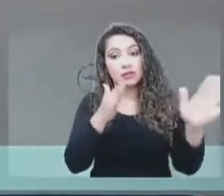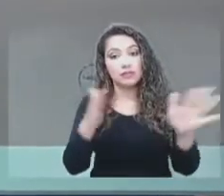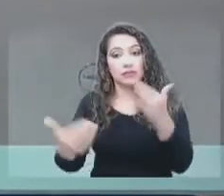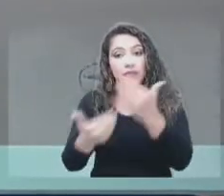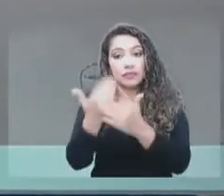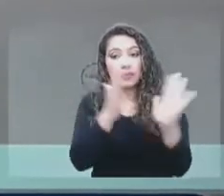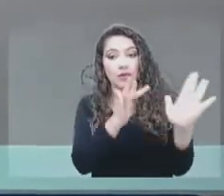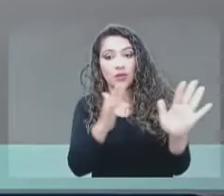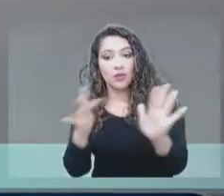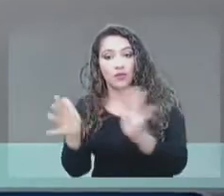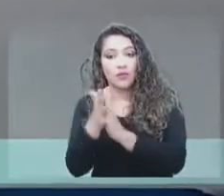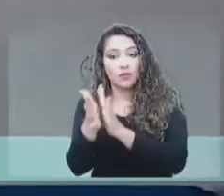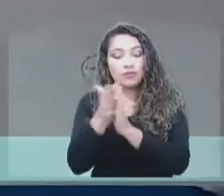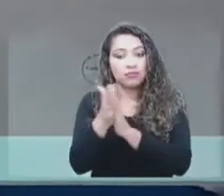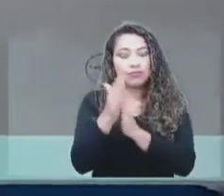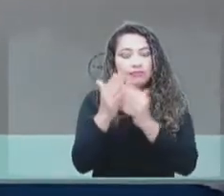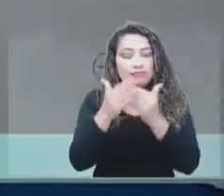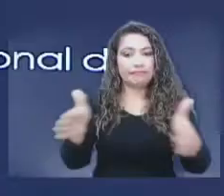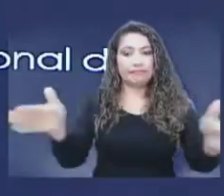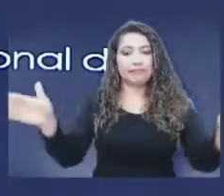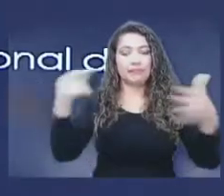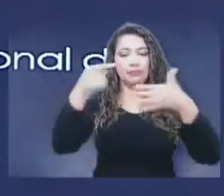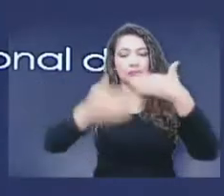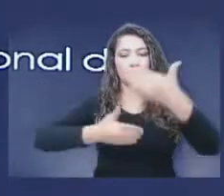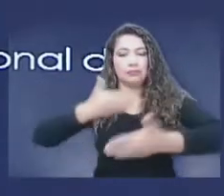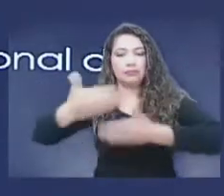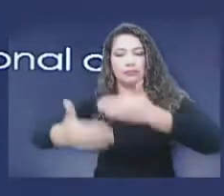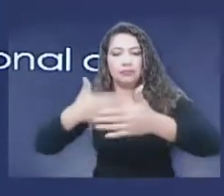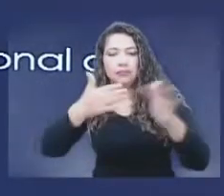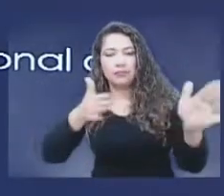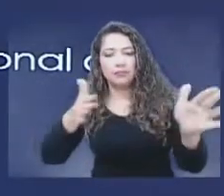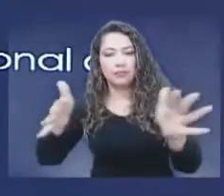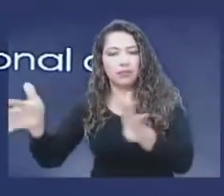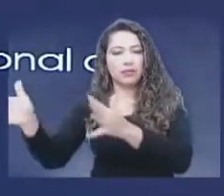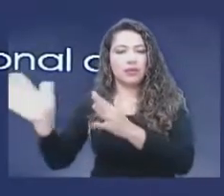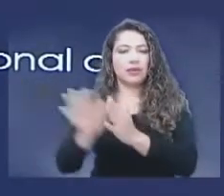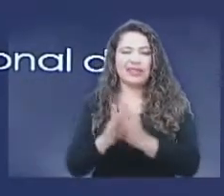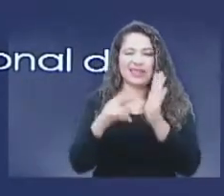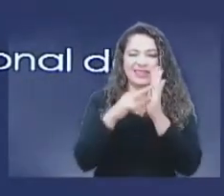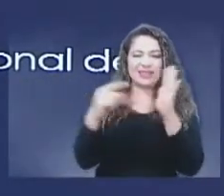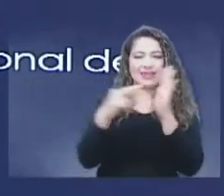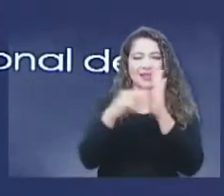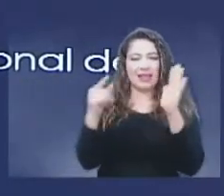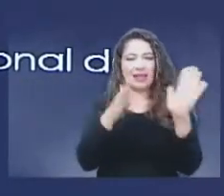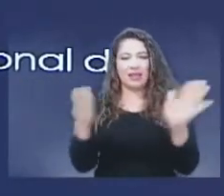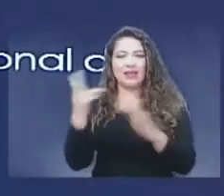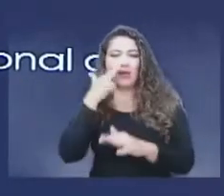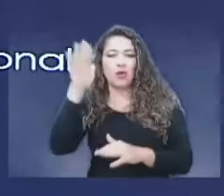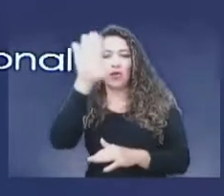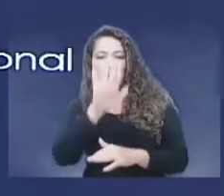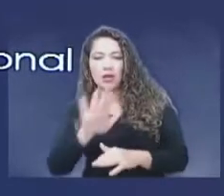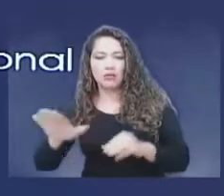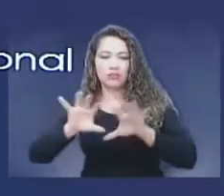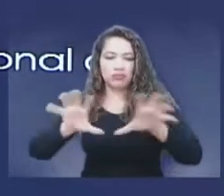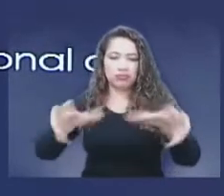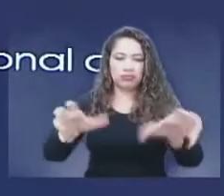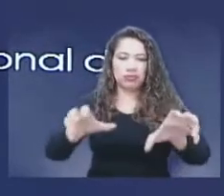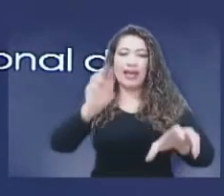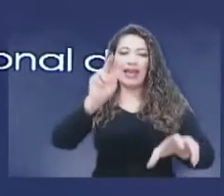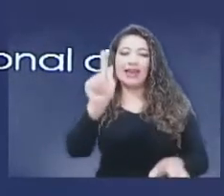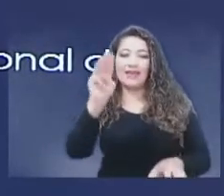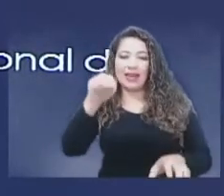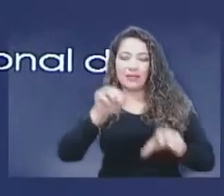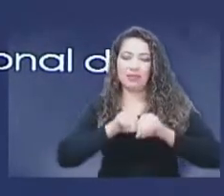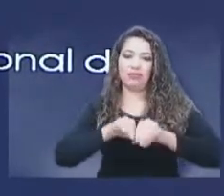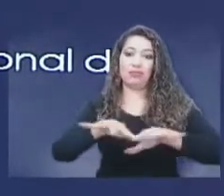técnico nacional de radiodifusión sonora en FM. Hacía 25 años que no